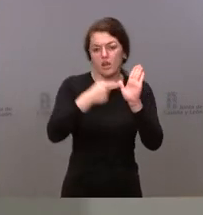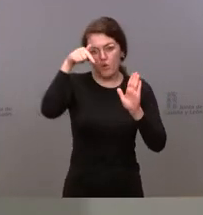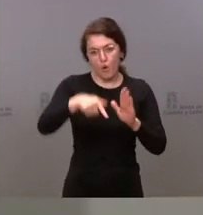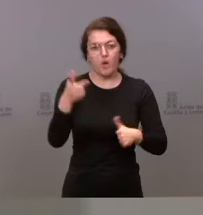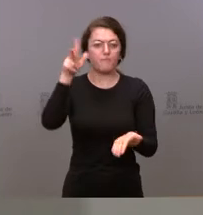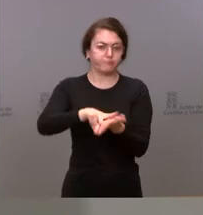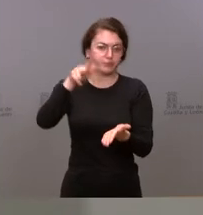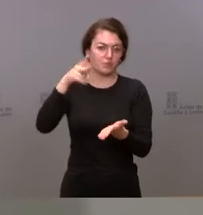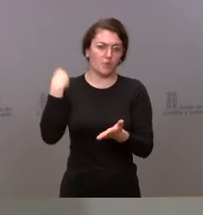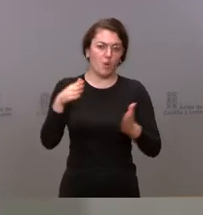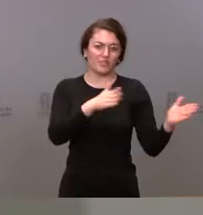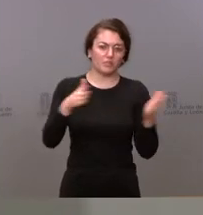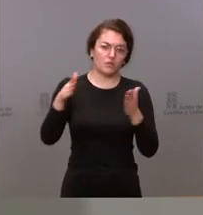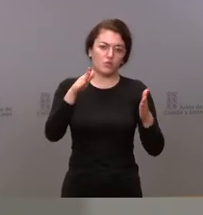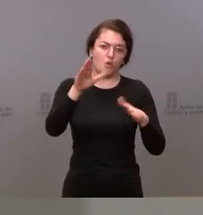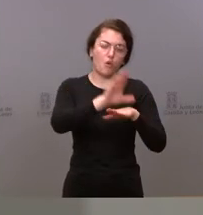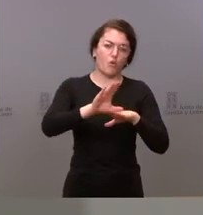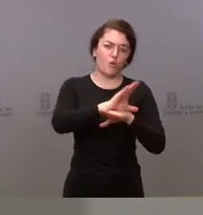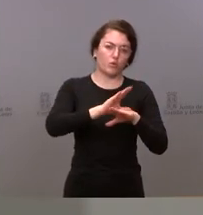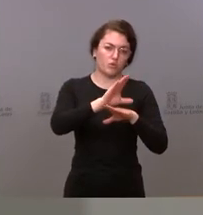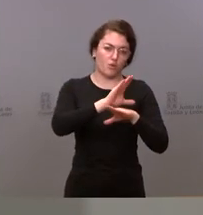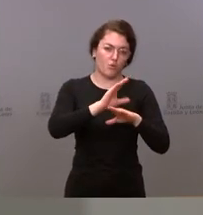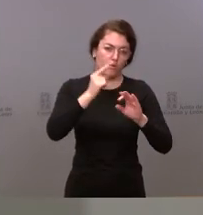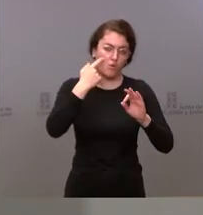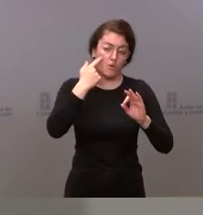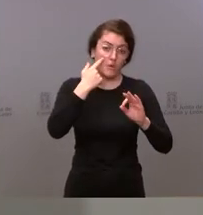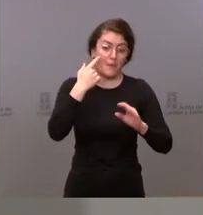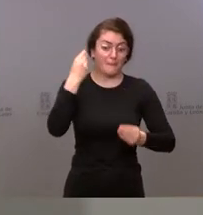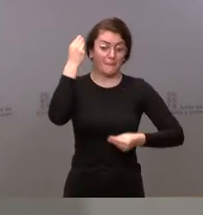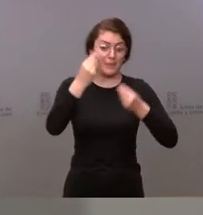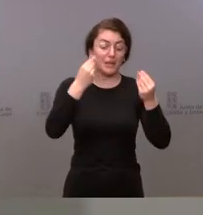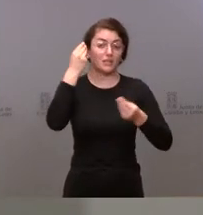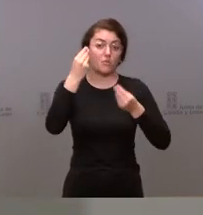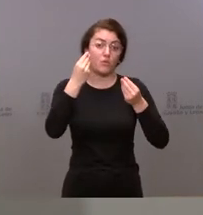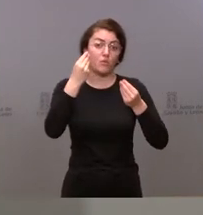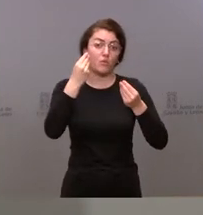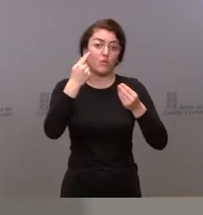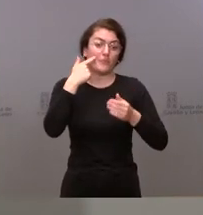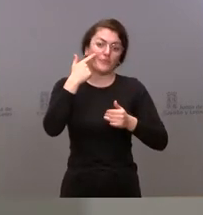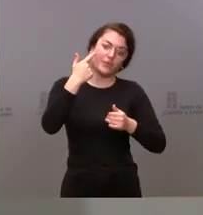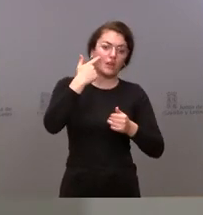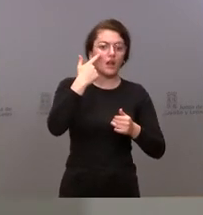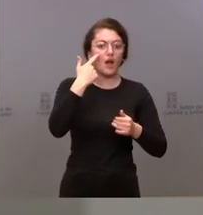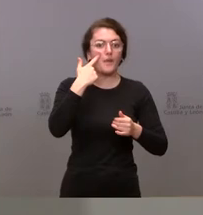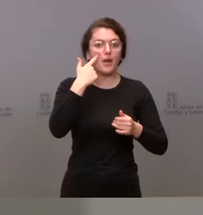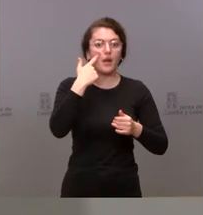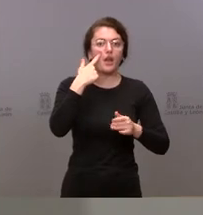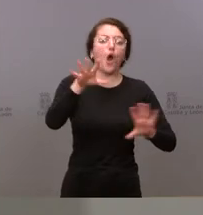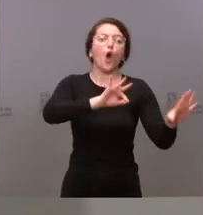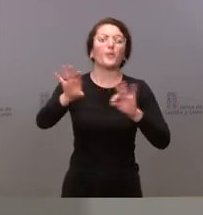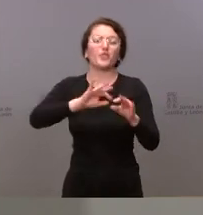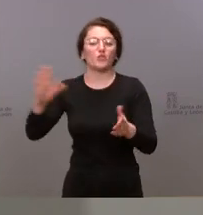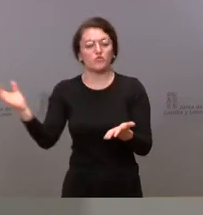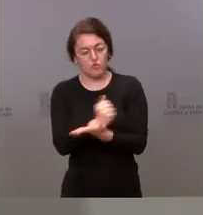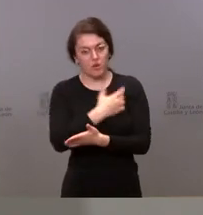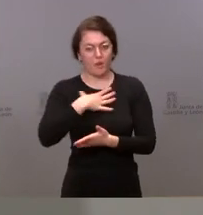consejo de ministros y lógicamente utilizaremos estas posibilidades que el decreto ley nos permita para contratar este tipo de profesionales de carácter sanitario el